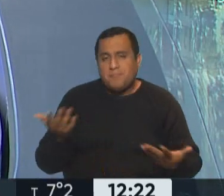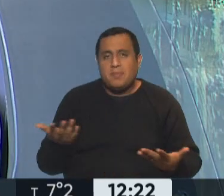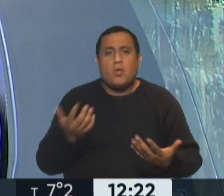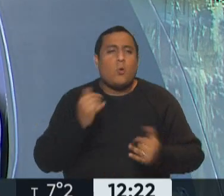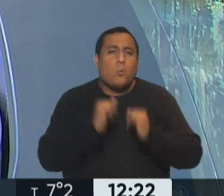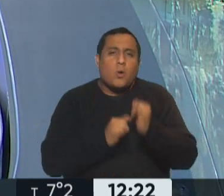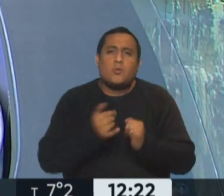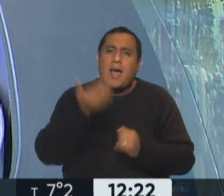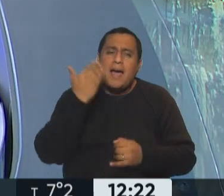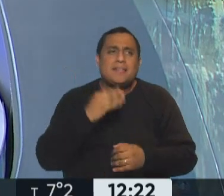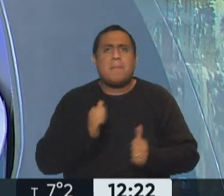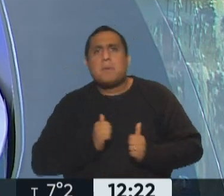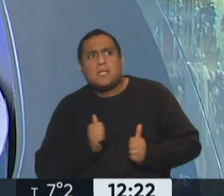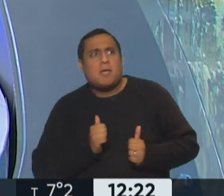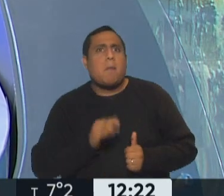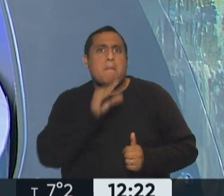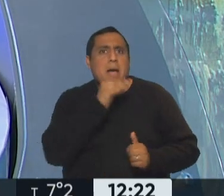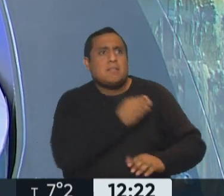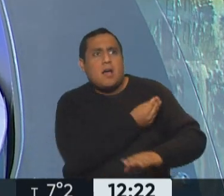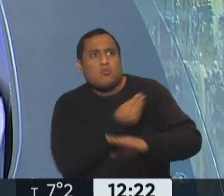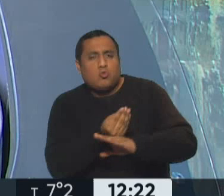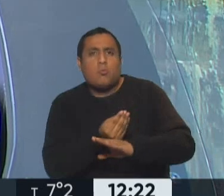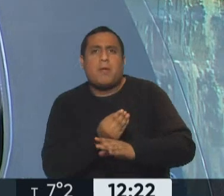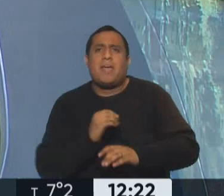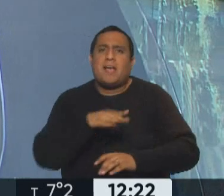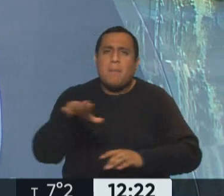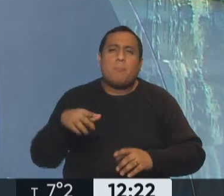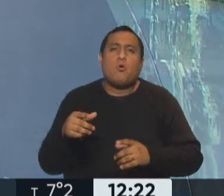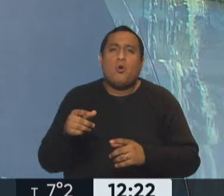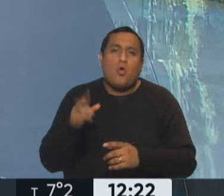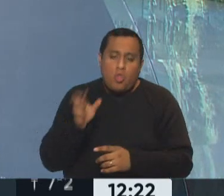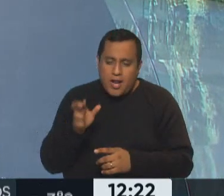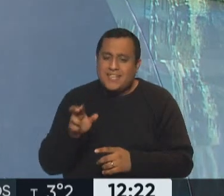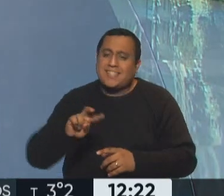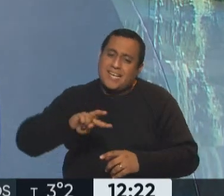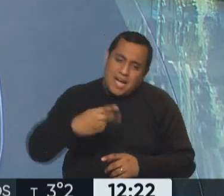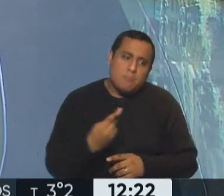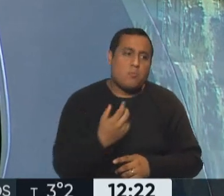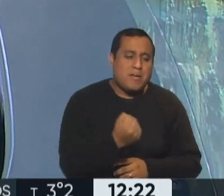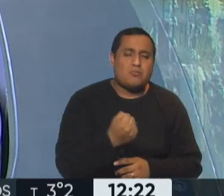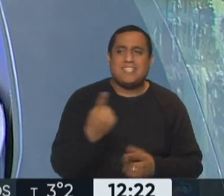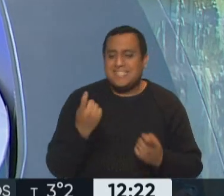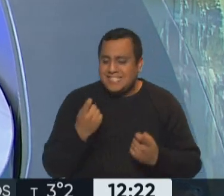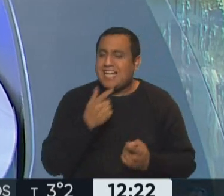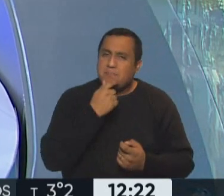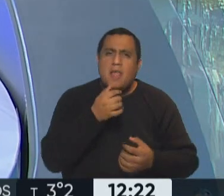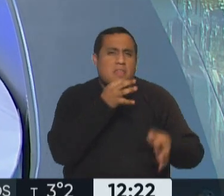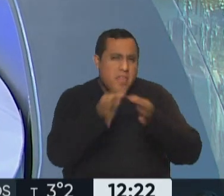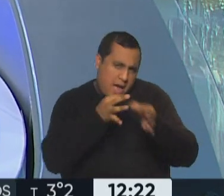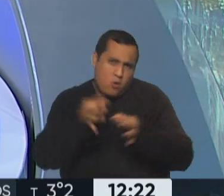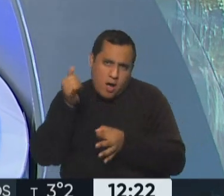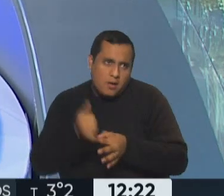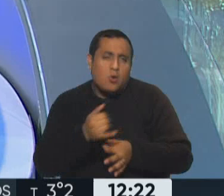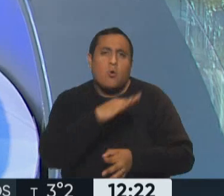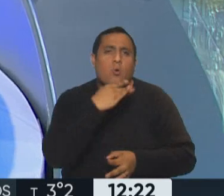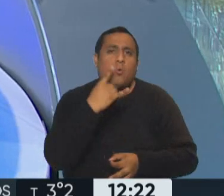cuando asumió Sergio Massa, esto de la necesidad de que el campo liquide los dólares. Había diálogo, recuerdo, con